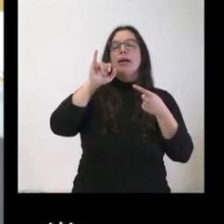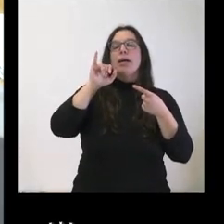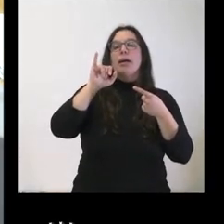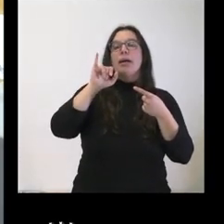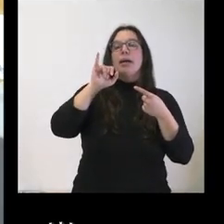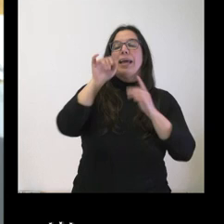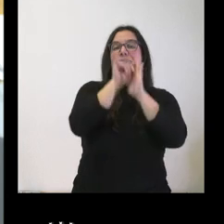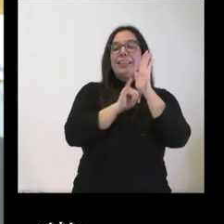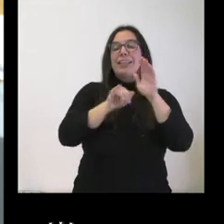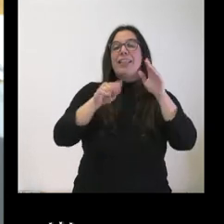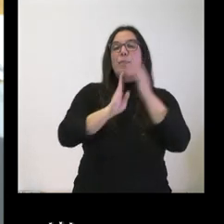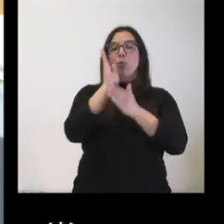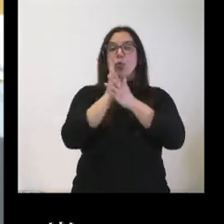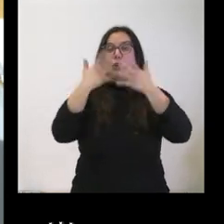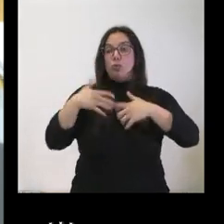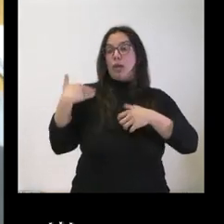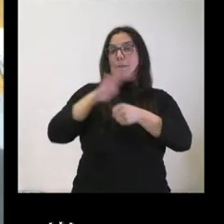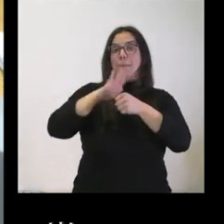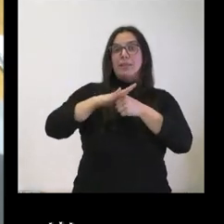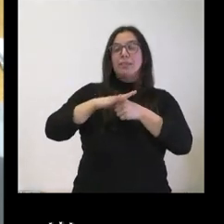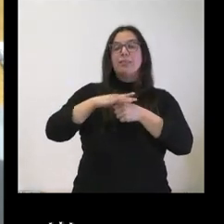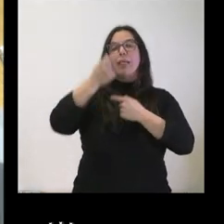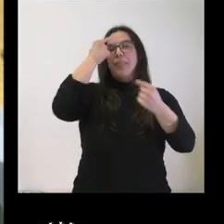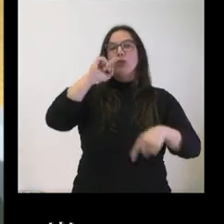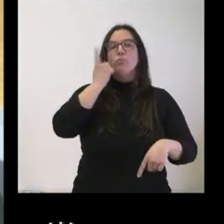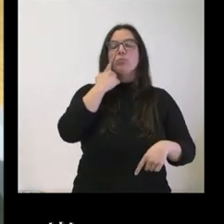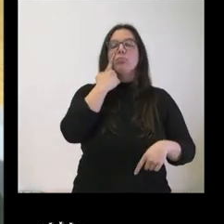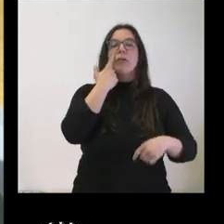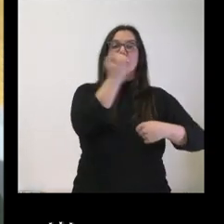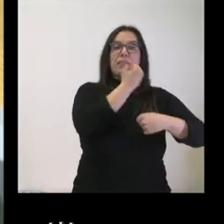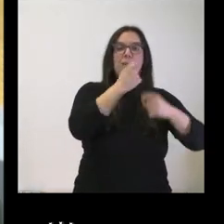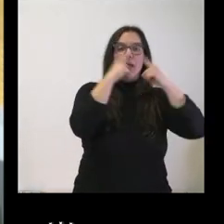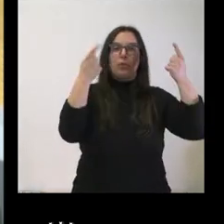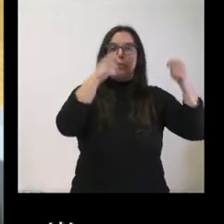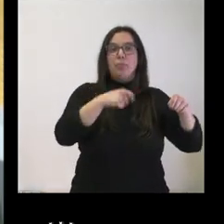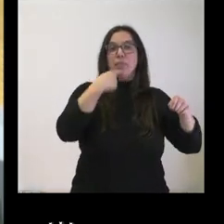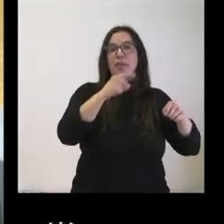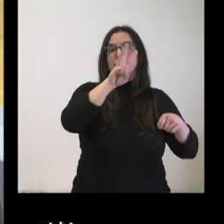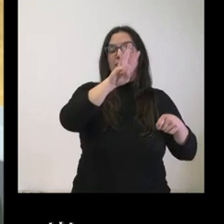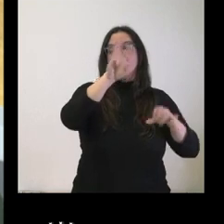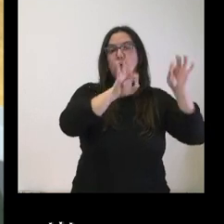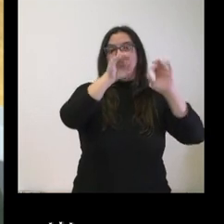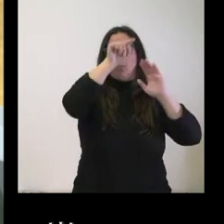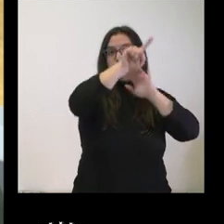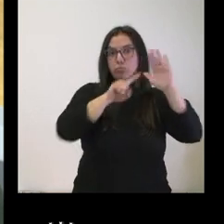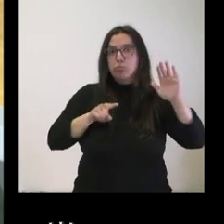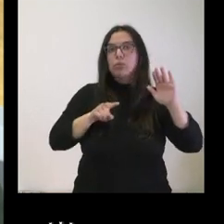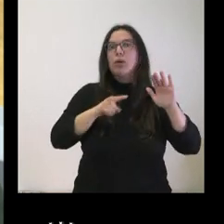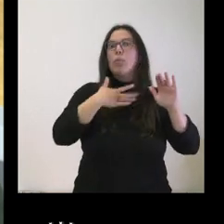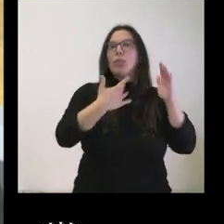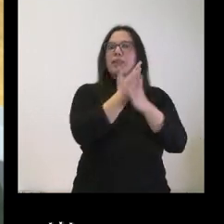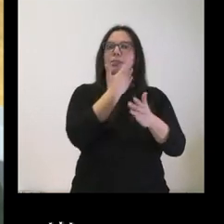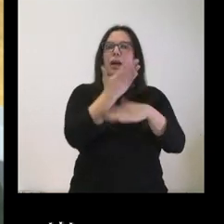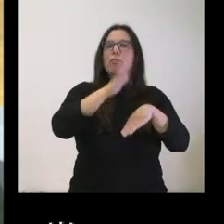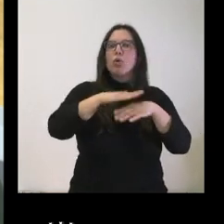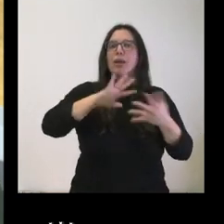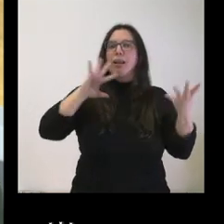esta semana, el martes, el dato de diciembre y de cierre del año, que apuntaba a una caída del 3%, si nos podían explicar a qué se debe esta